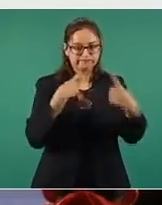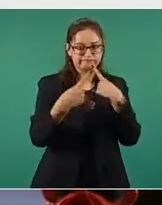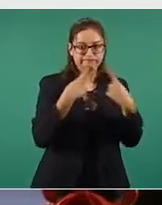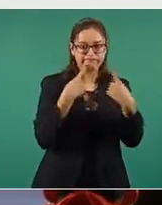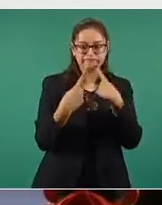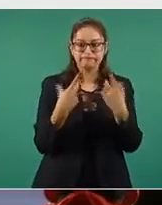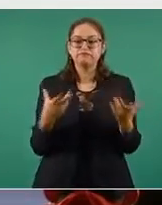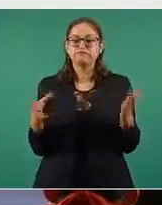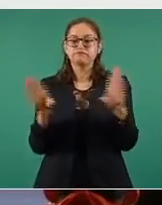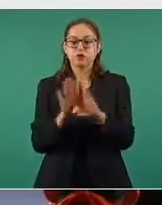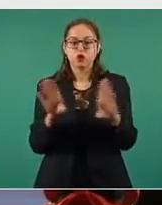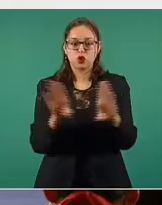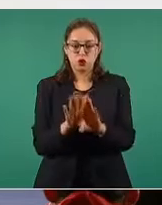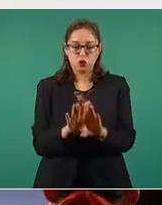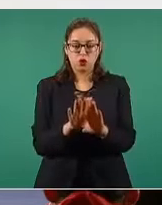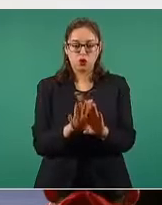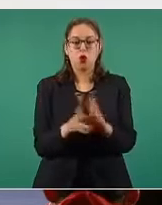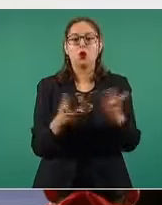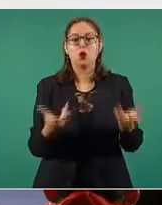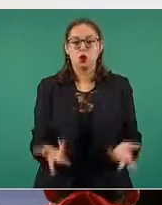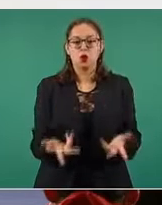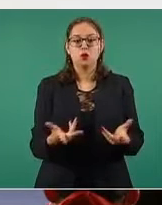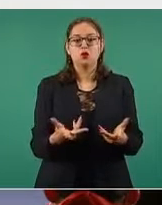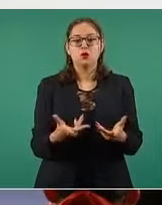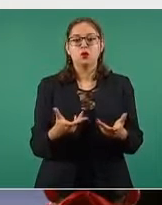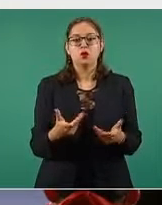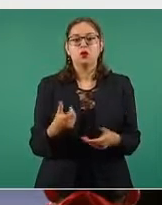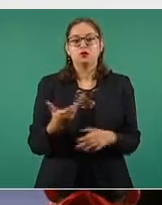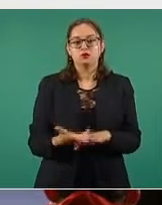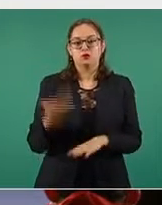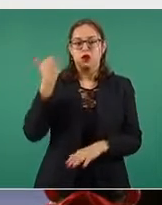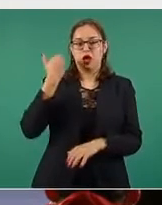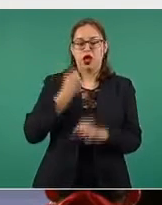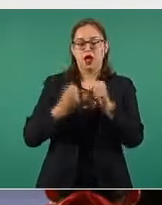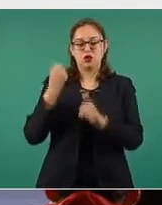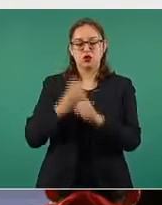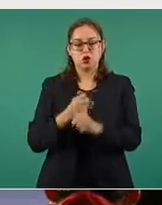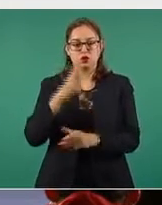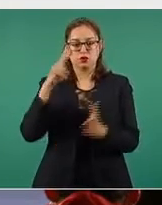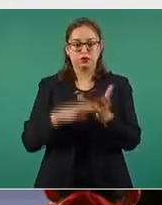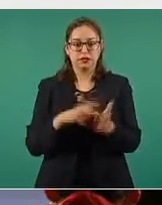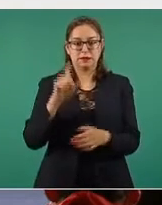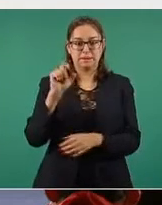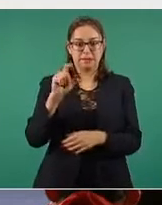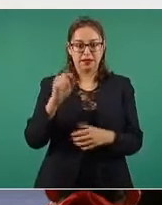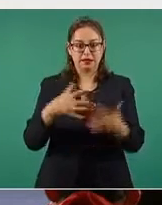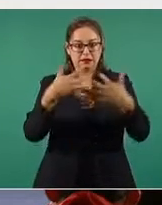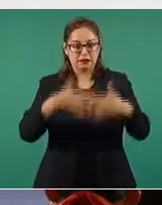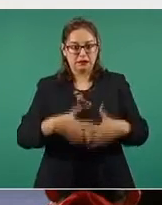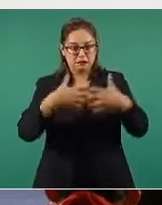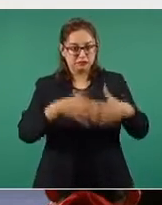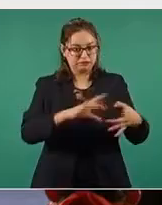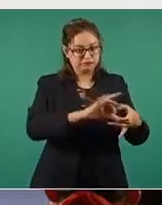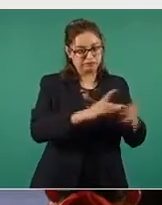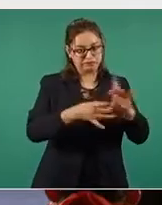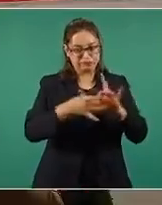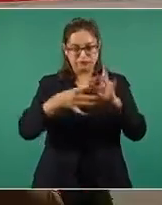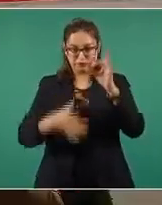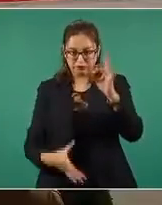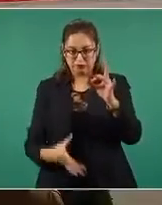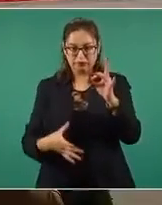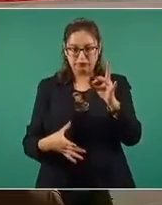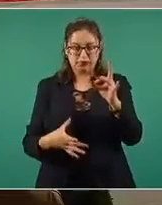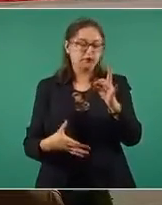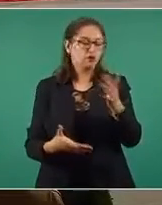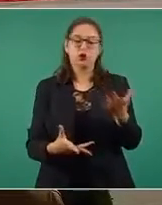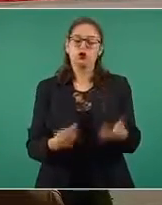la disrupción en las cadenas de producción que vivimos en 2020. Esto no nos puede volver a pasar. En pocas palabras, tenemos que producirlo